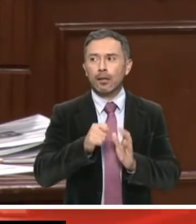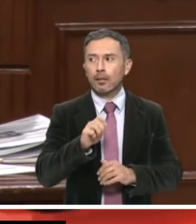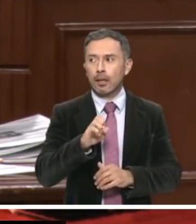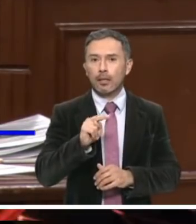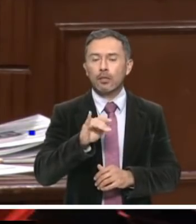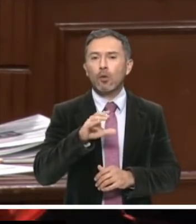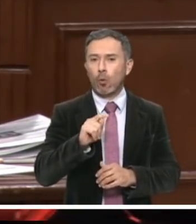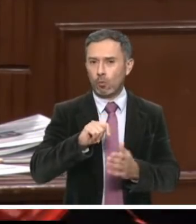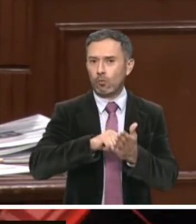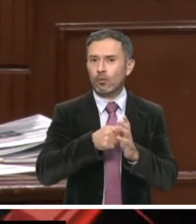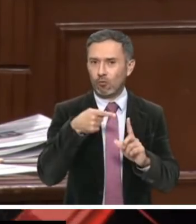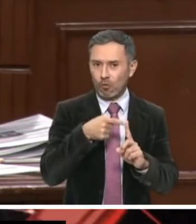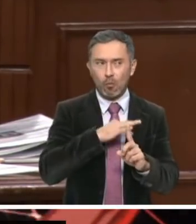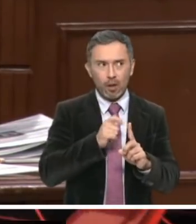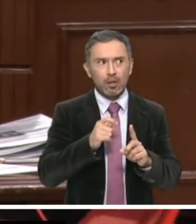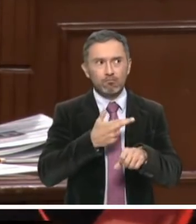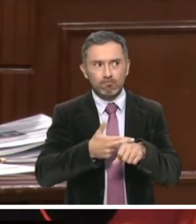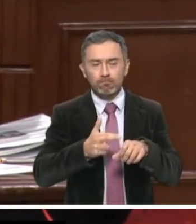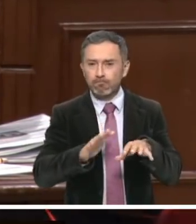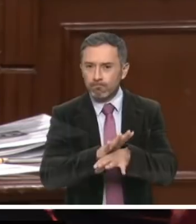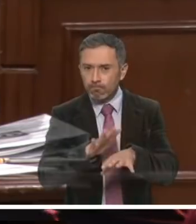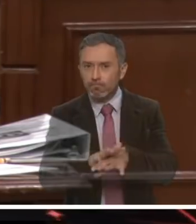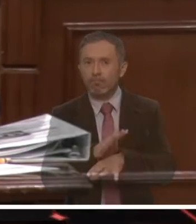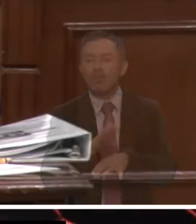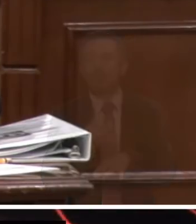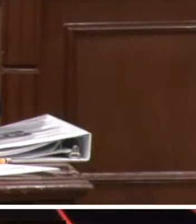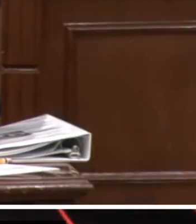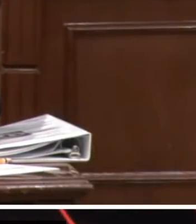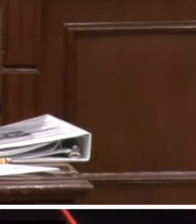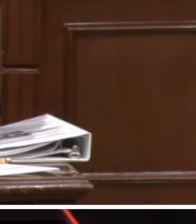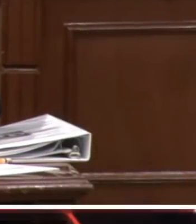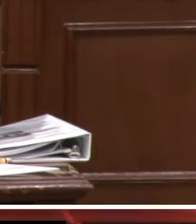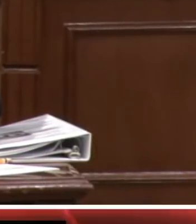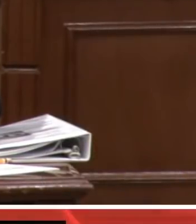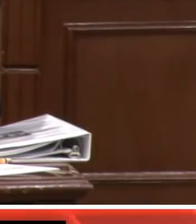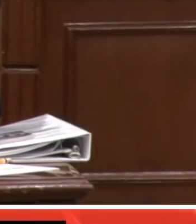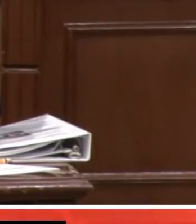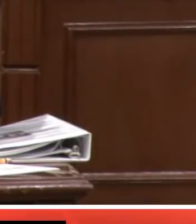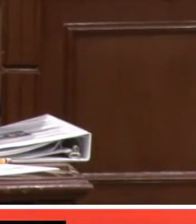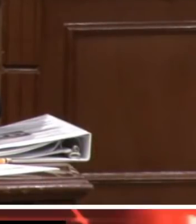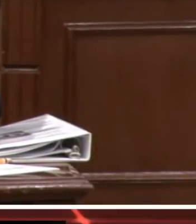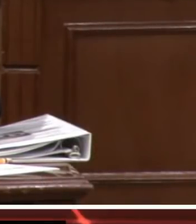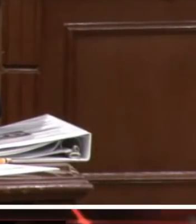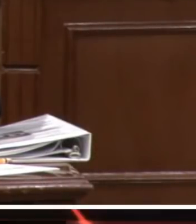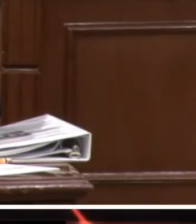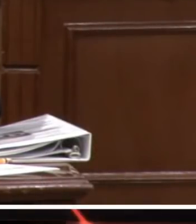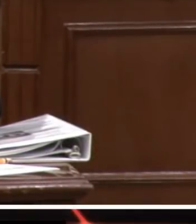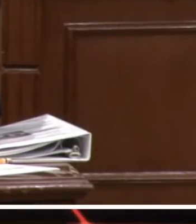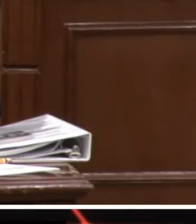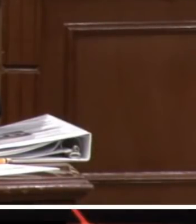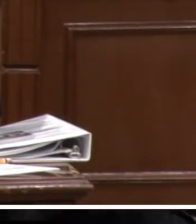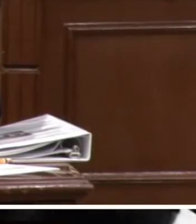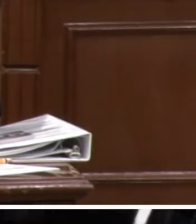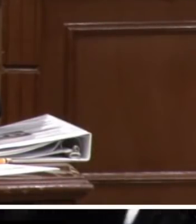que tiene que ver con los mecanismos a seguir por parte de los partidos políticos para la devolución de